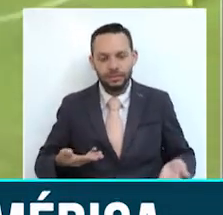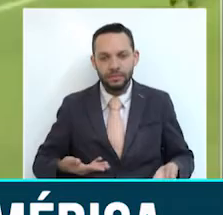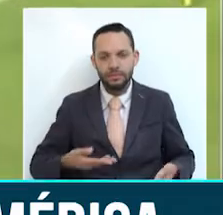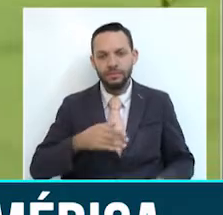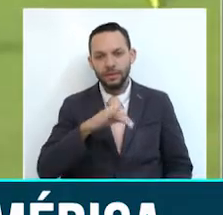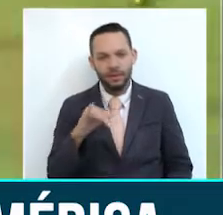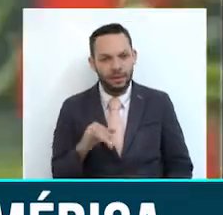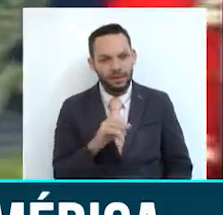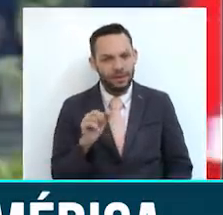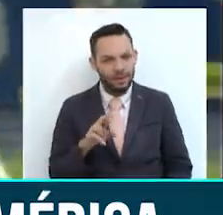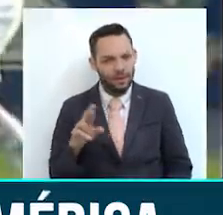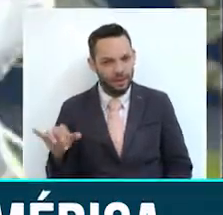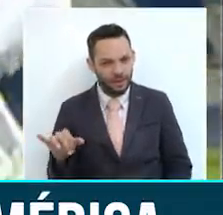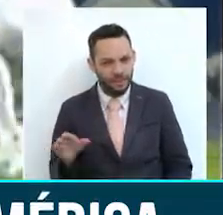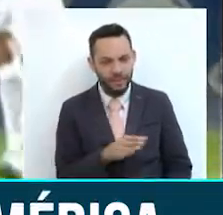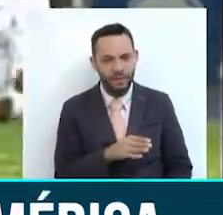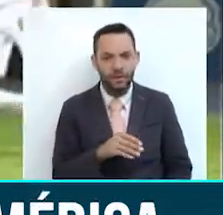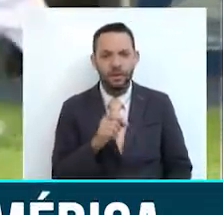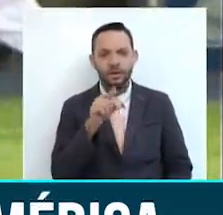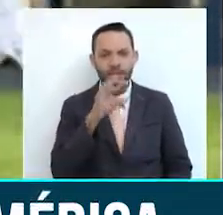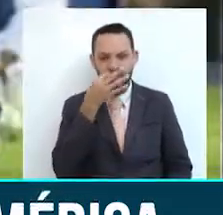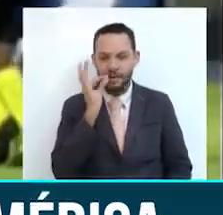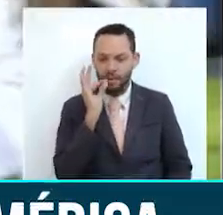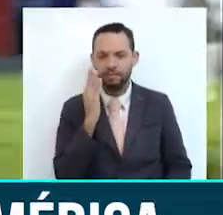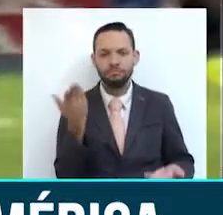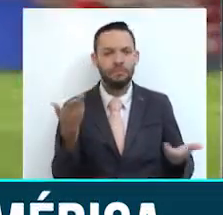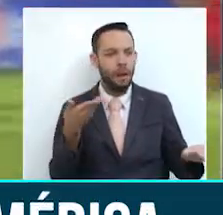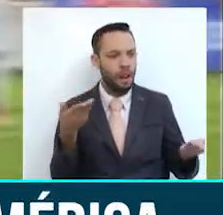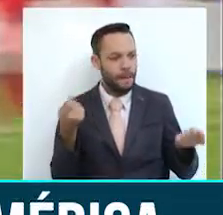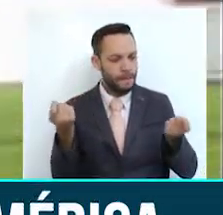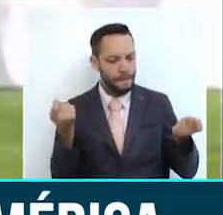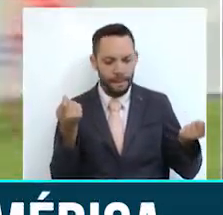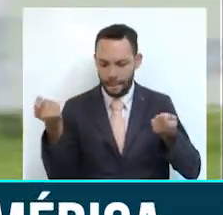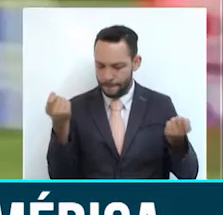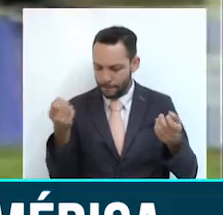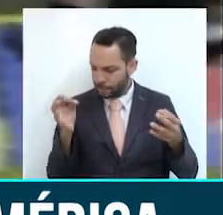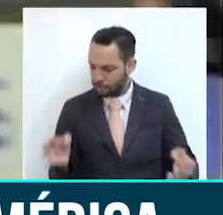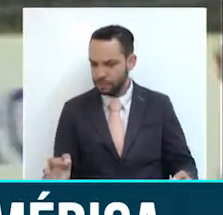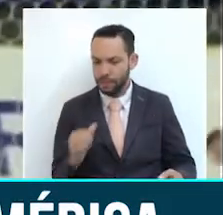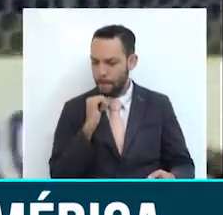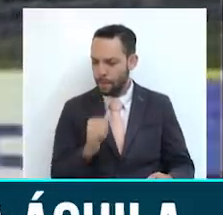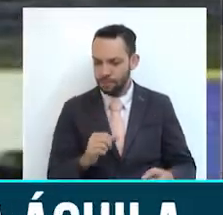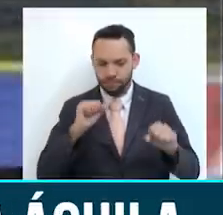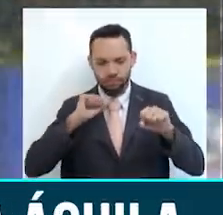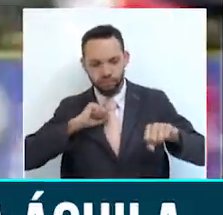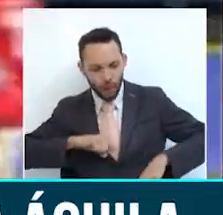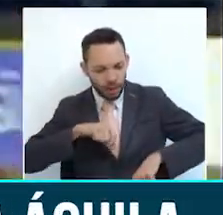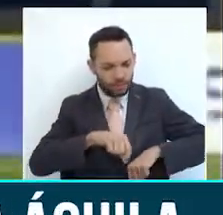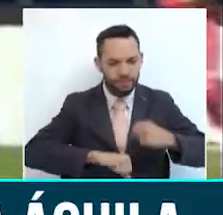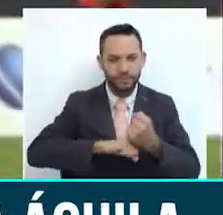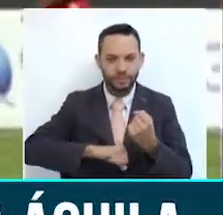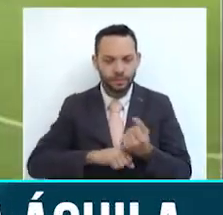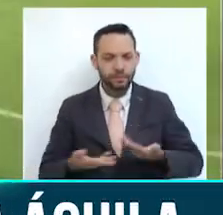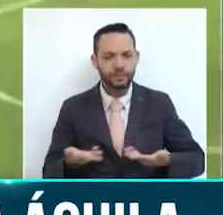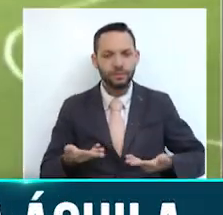que se estrella en el horizontal. Once Caldas que tuvo un gran dominio del balón en la segunda parte, mayor posesión. De manera que en ese orden de